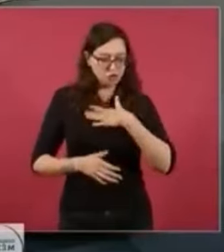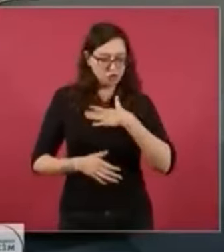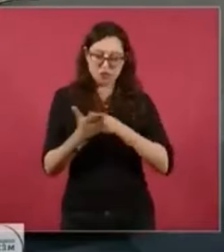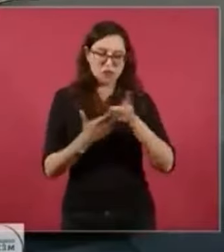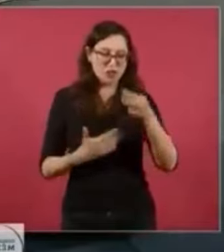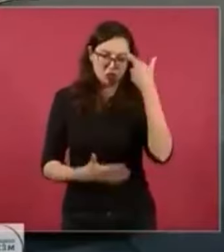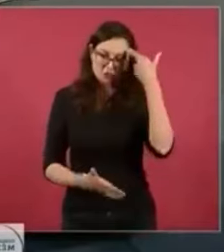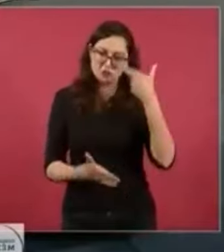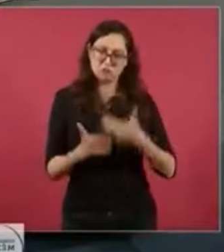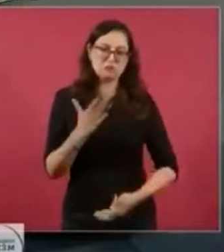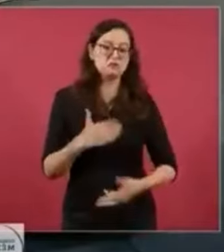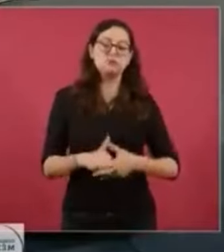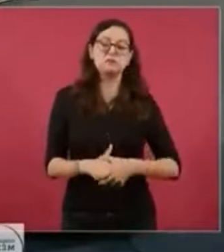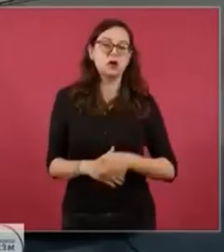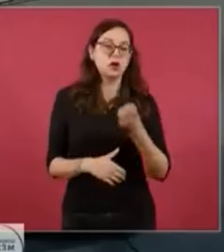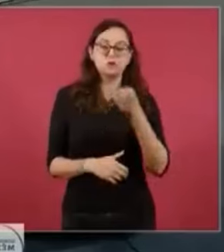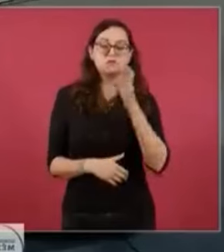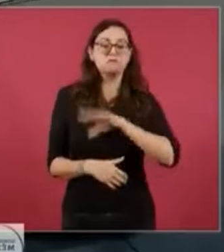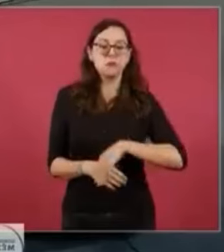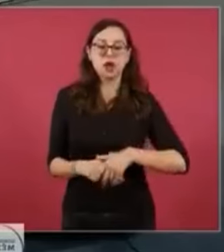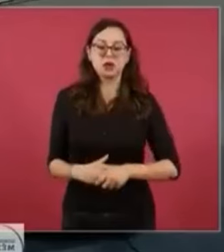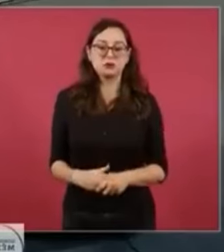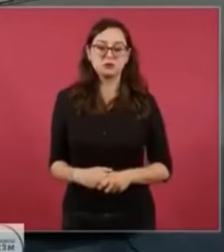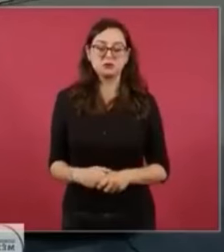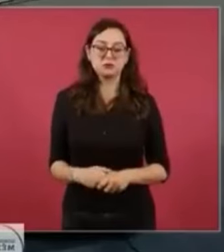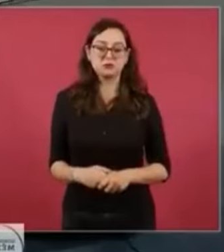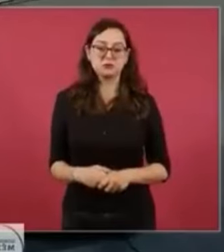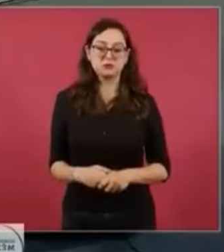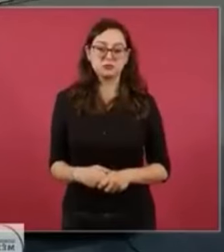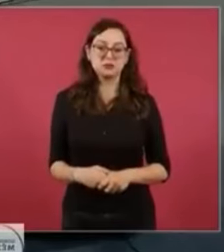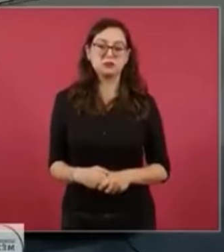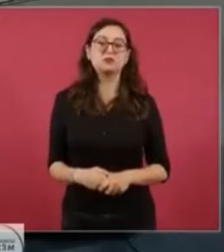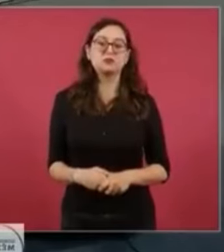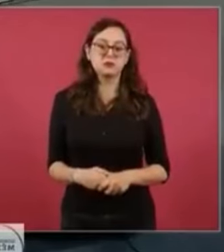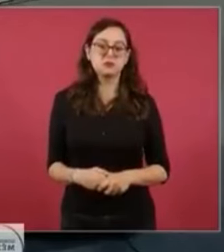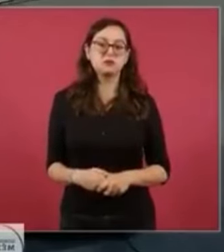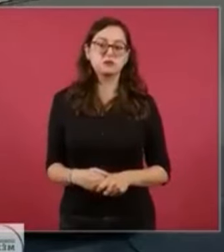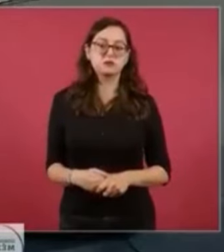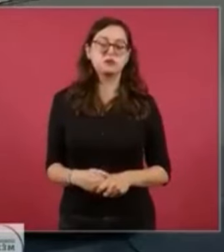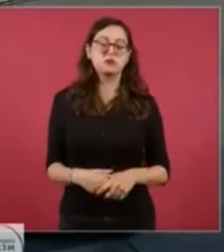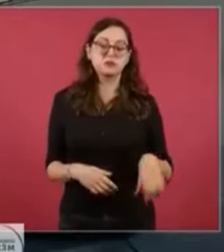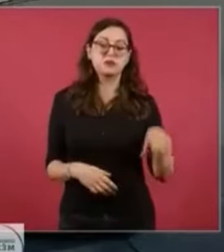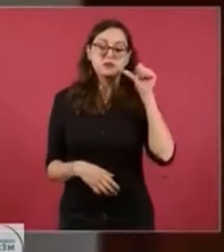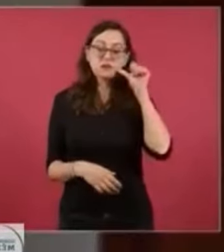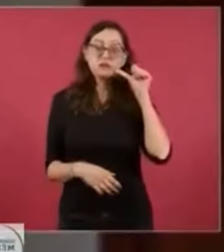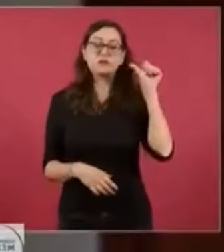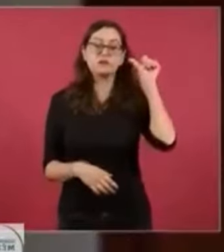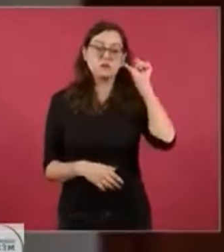está como de más, yo creo. Creo que sentí lo que sintieron los manifestantes, ayer todavía se manifestaron.